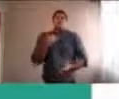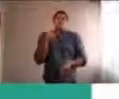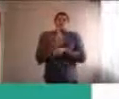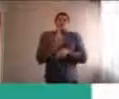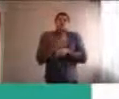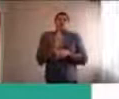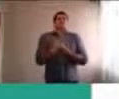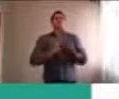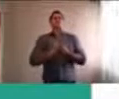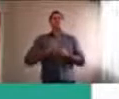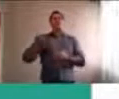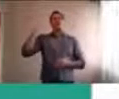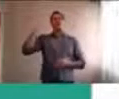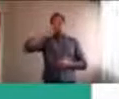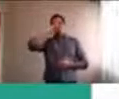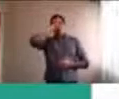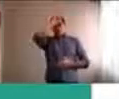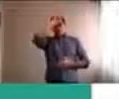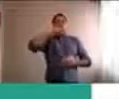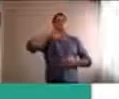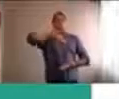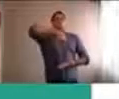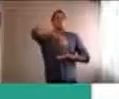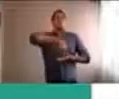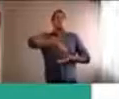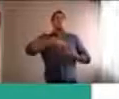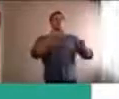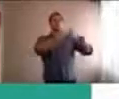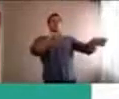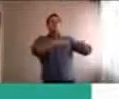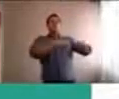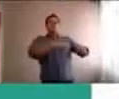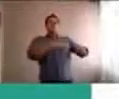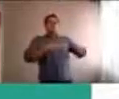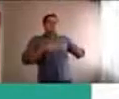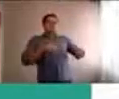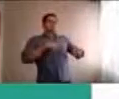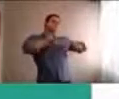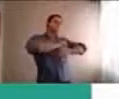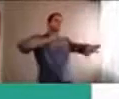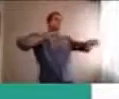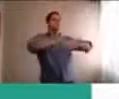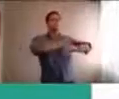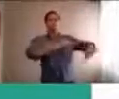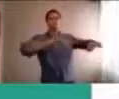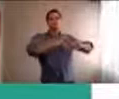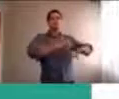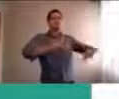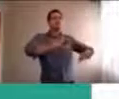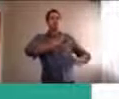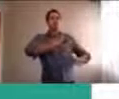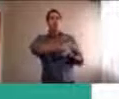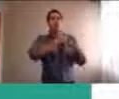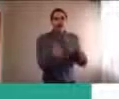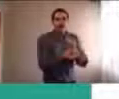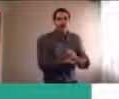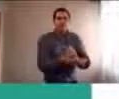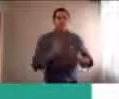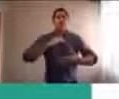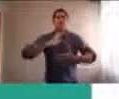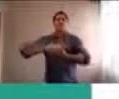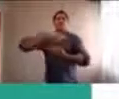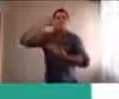implica estar mucho más expuesto, ¿no? Y con muchas más inseguridades, porque bueno, antes